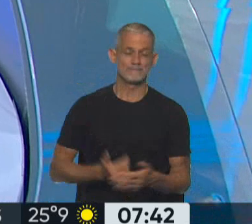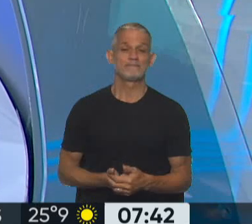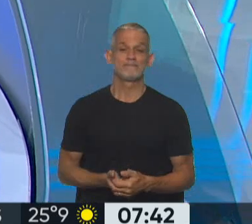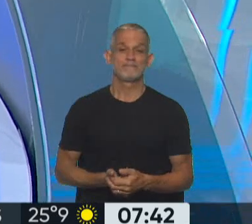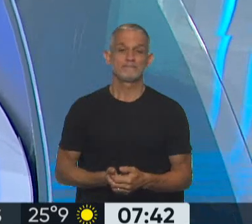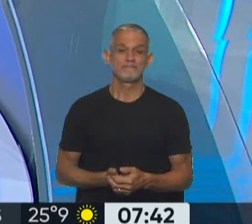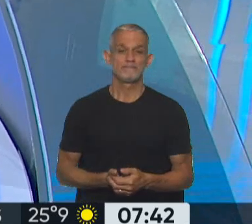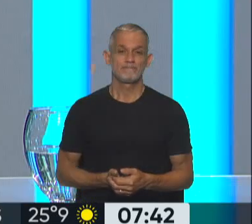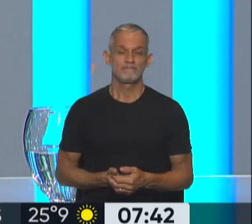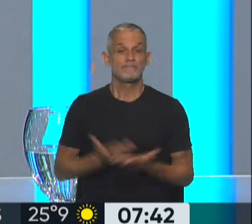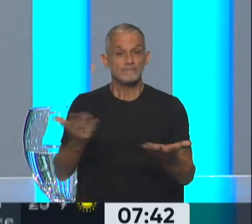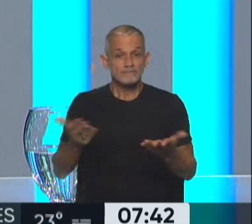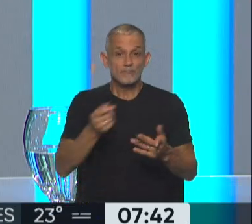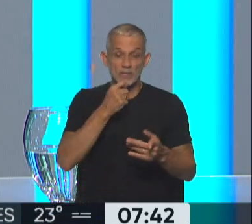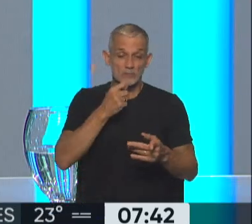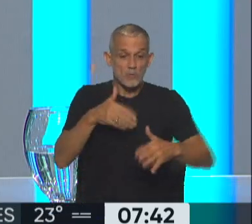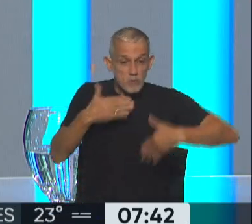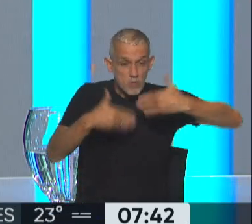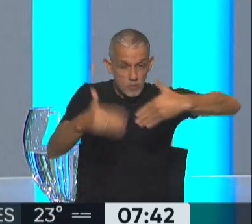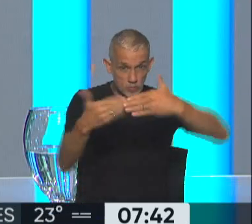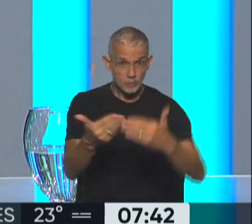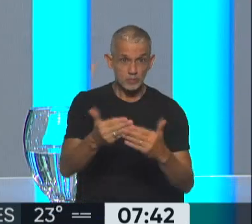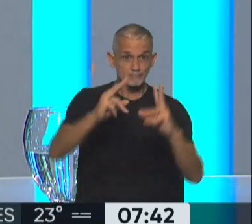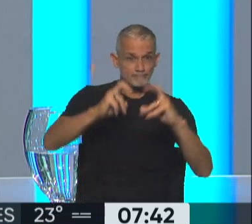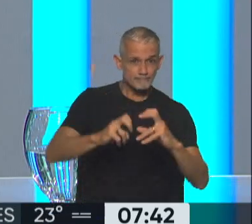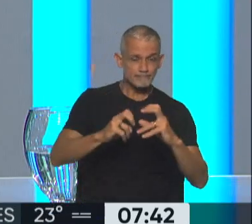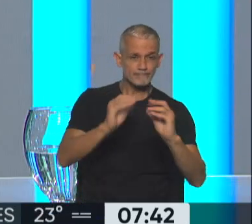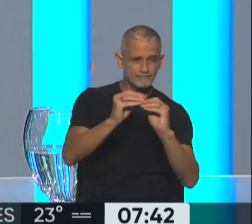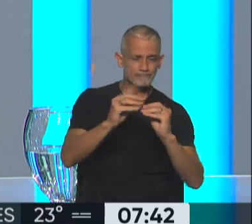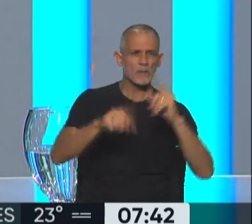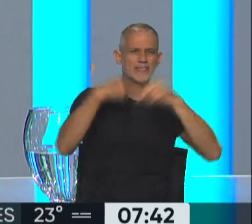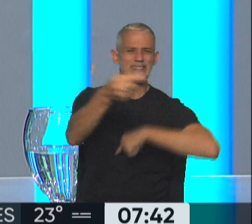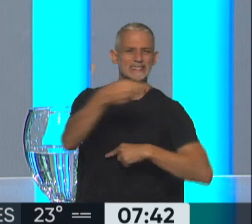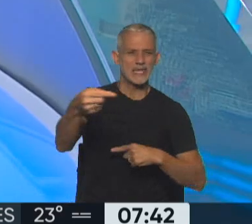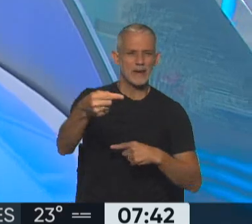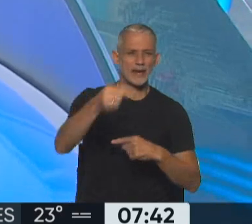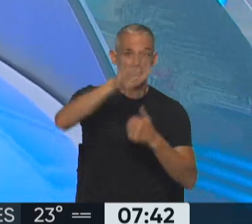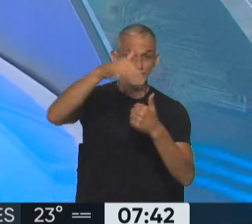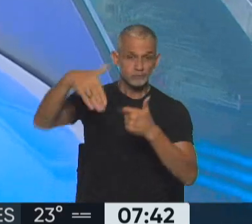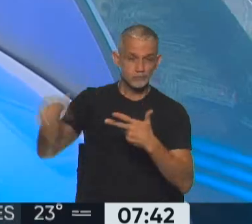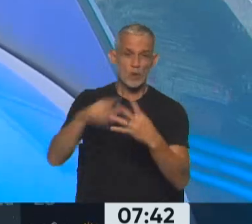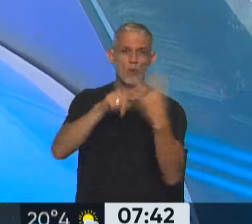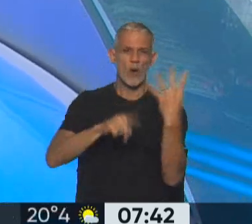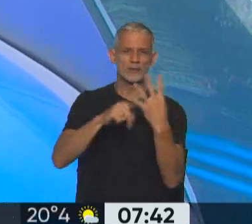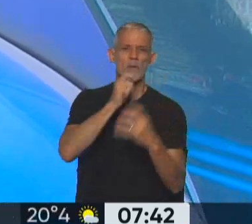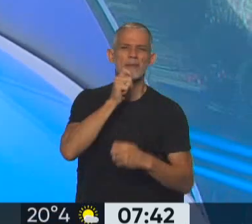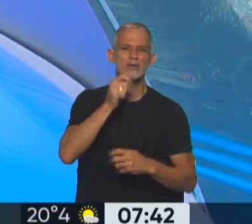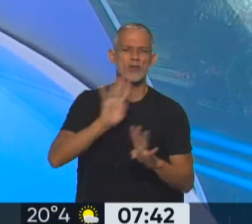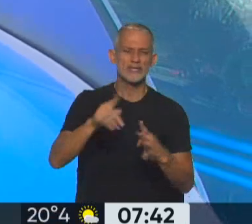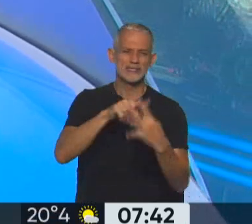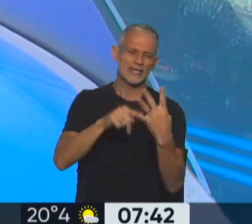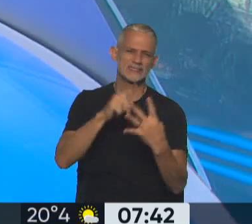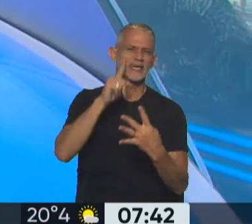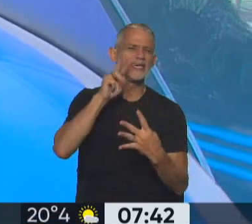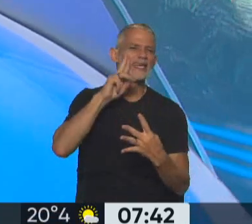Uruguay. ¿Se avanza con esa causa? Se está avanzando. La próxima semana están citados cuatro periodistas, entre ellos